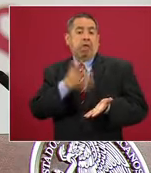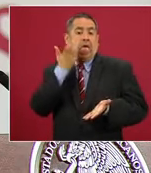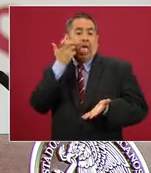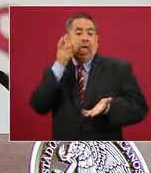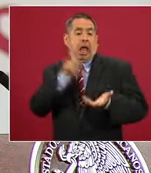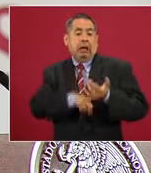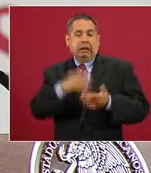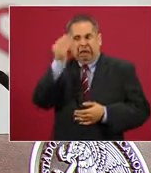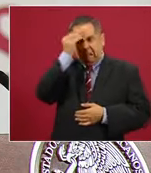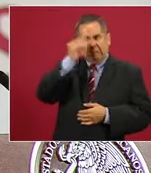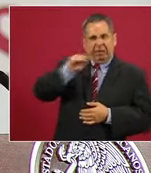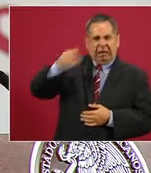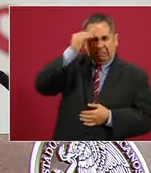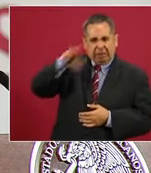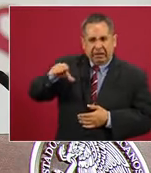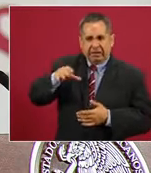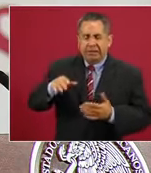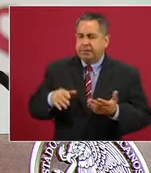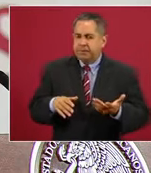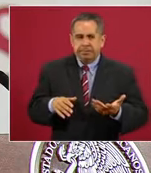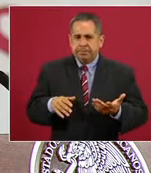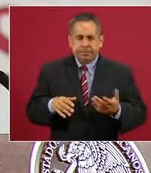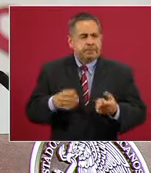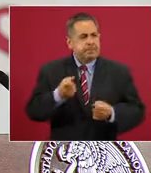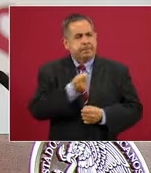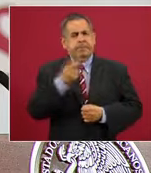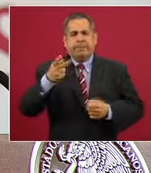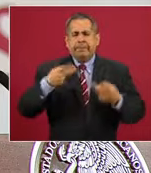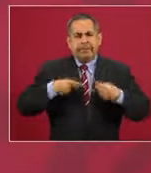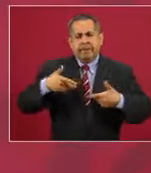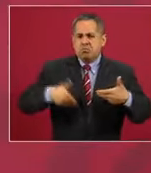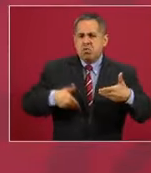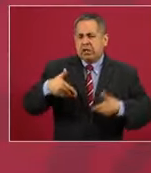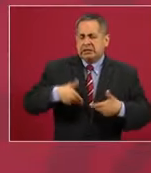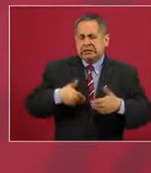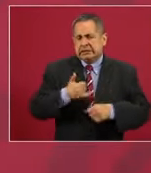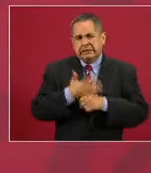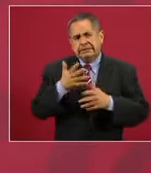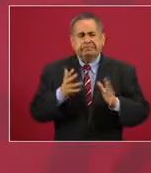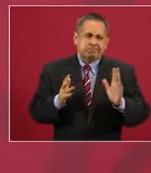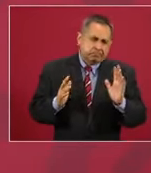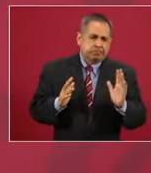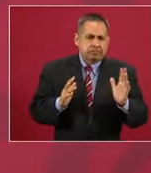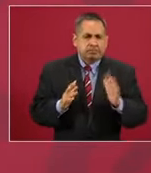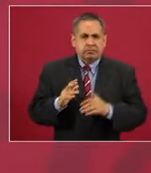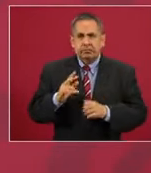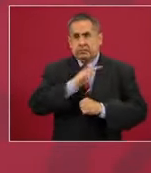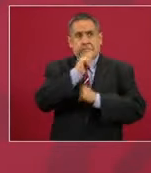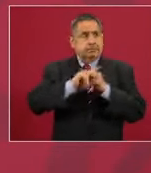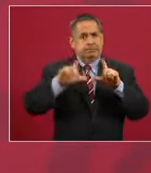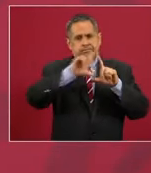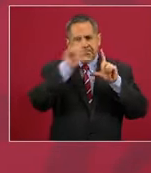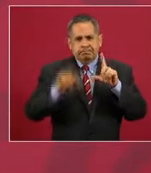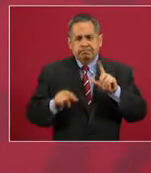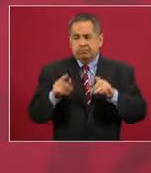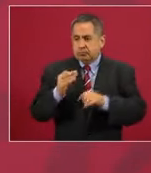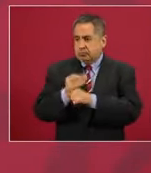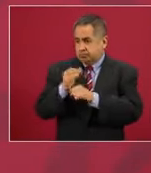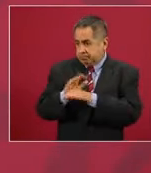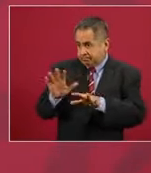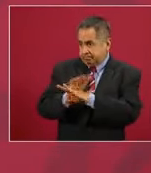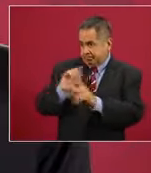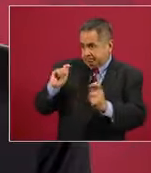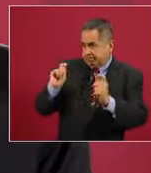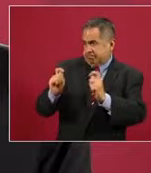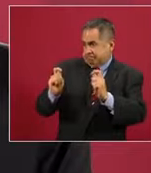porque hay mucha gente que está molesta en el país por los cambios que se están llevando